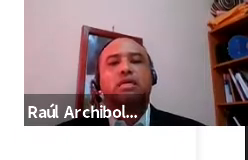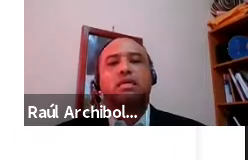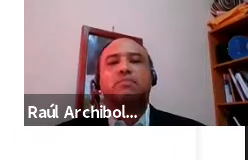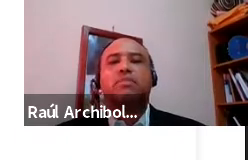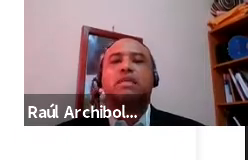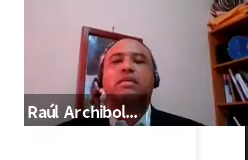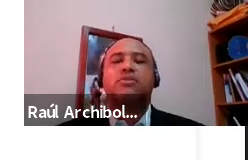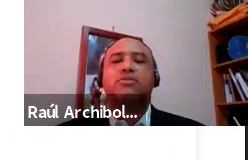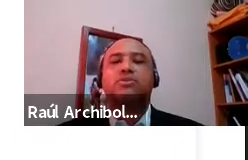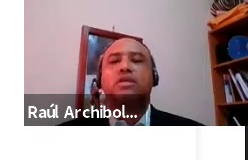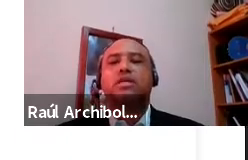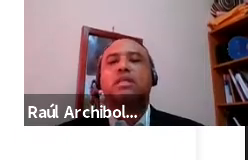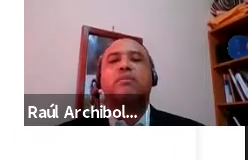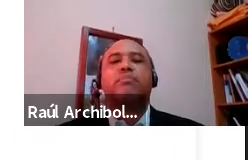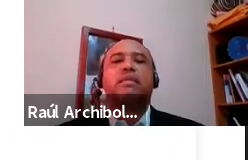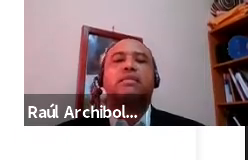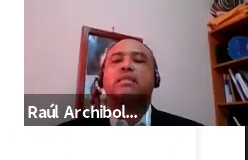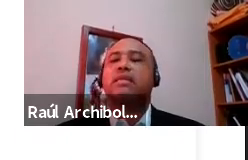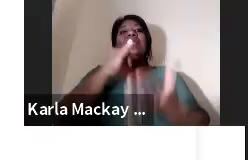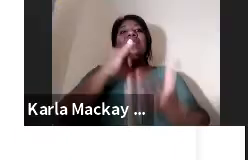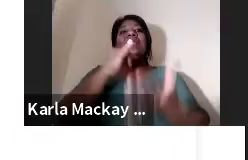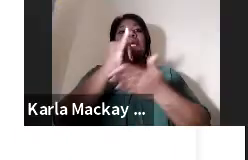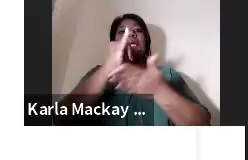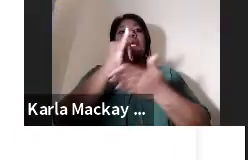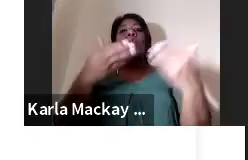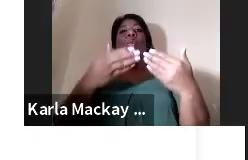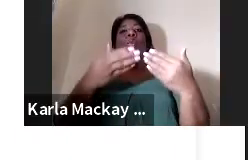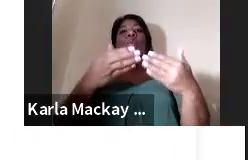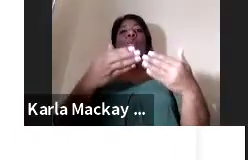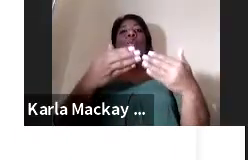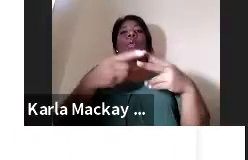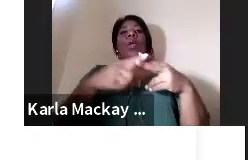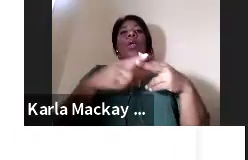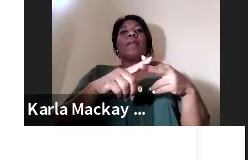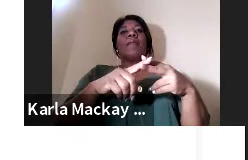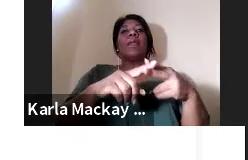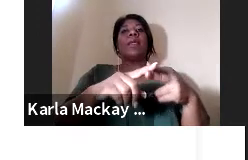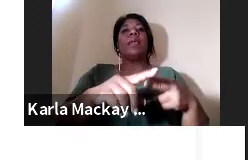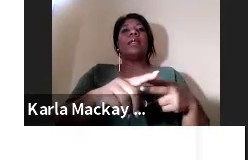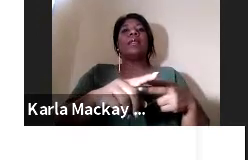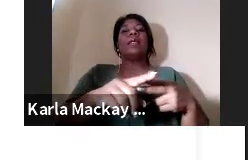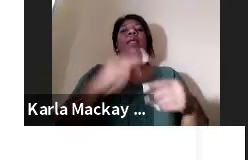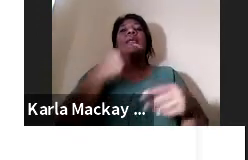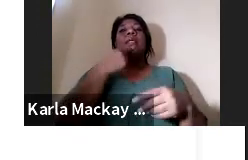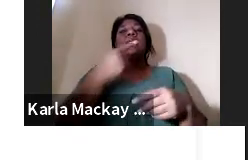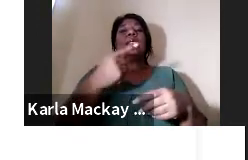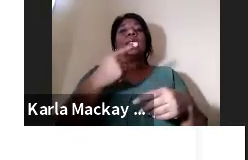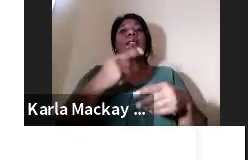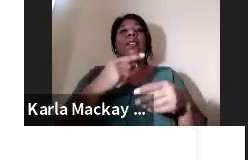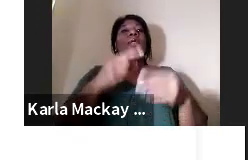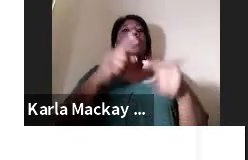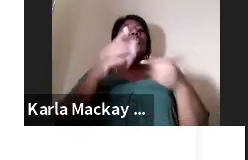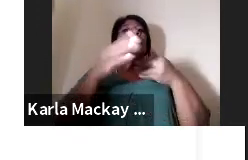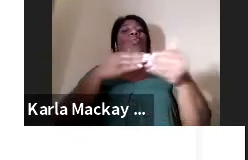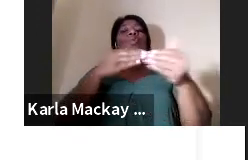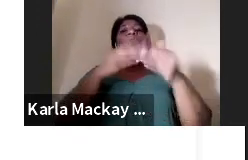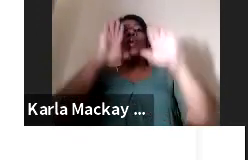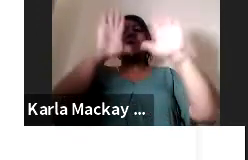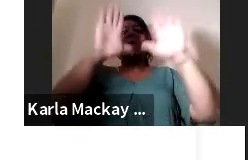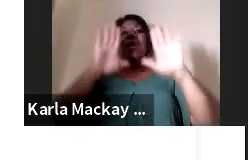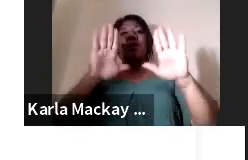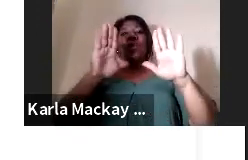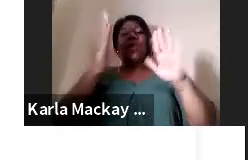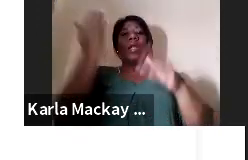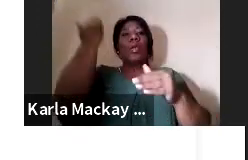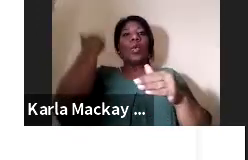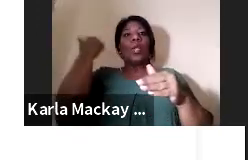dice que la investigación se origina a partir de ideas, sin importar qué tipo de paradigma fundamenta el estudio, ni